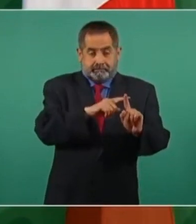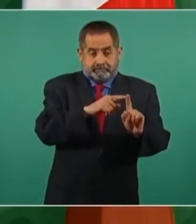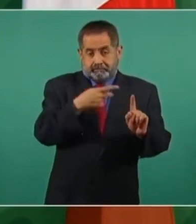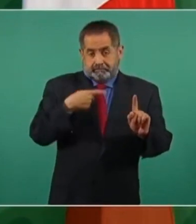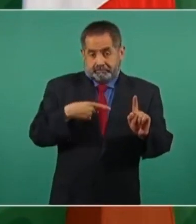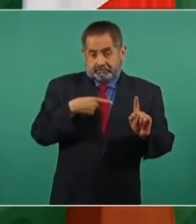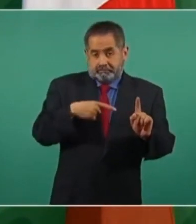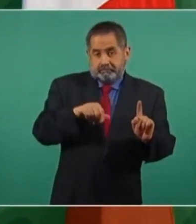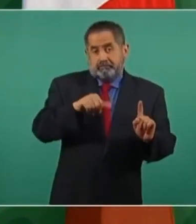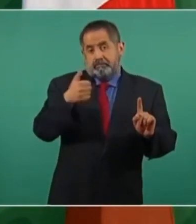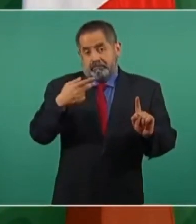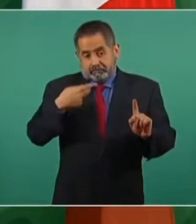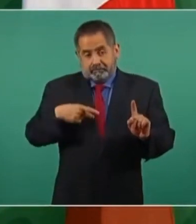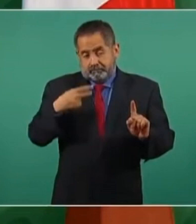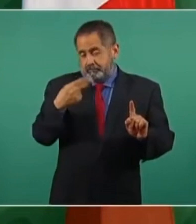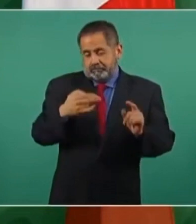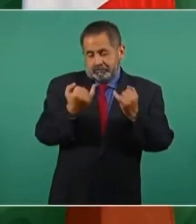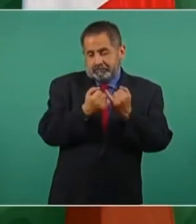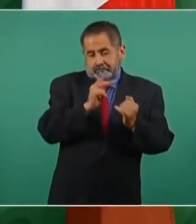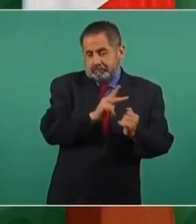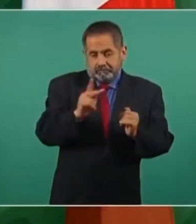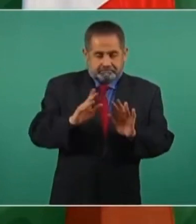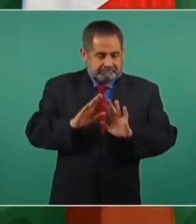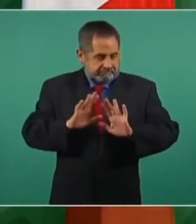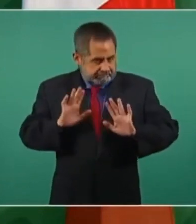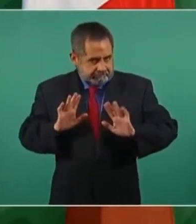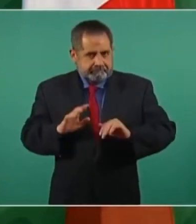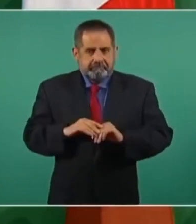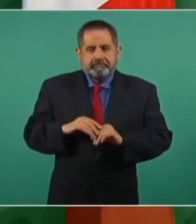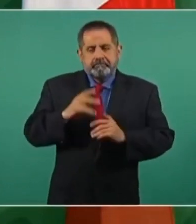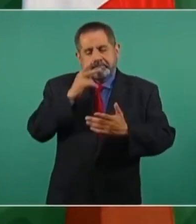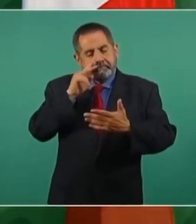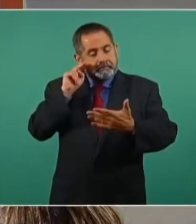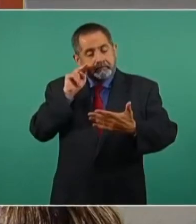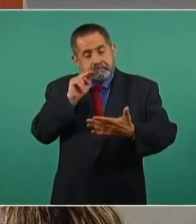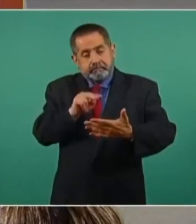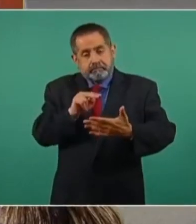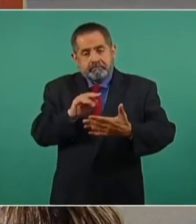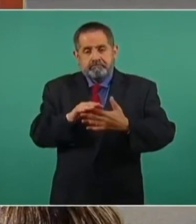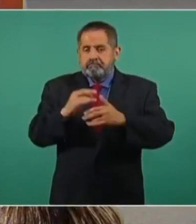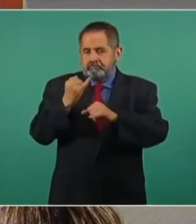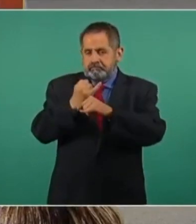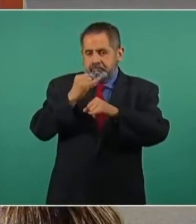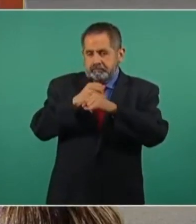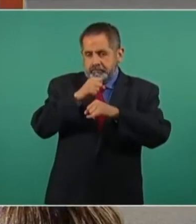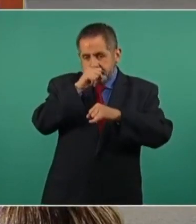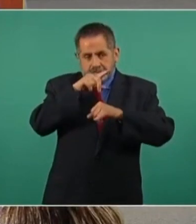así, pero vi en las redes,